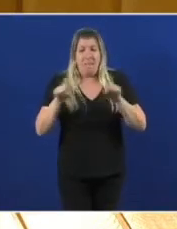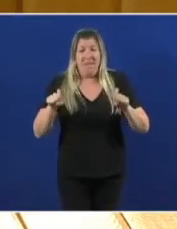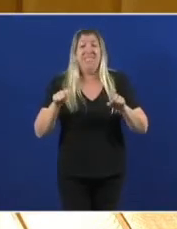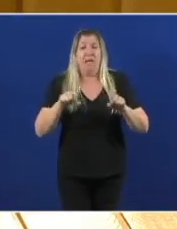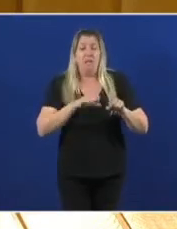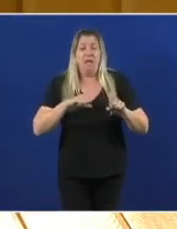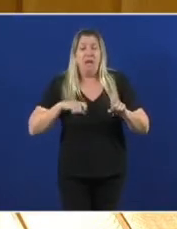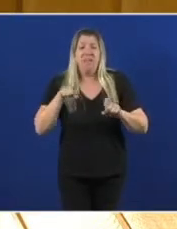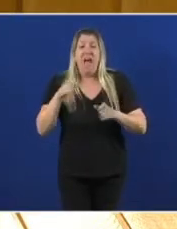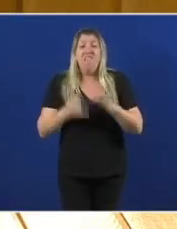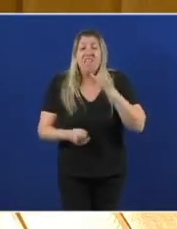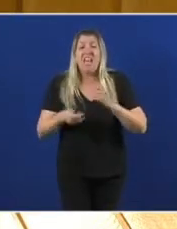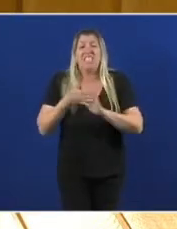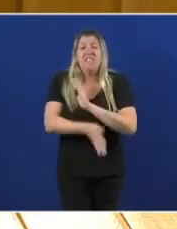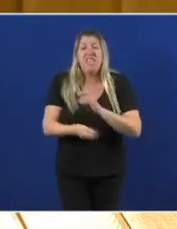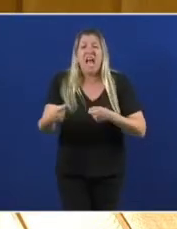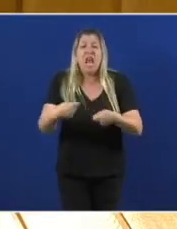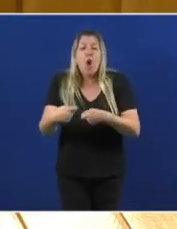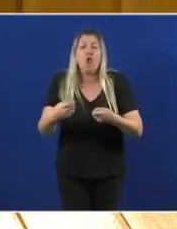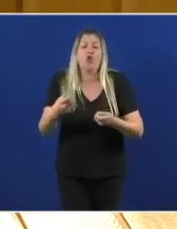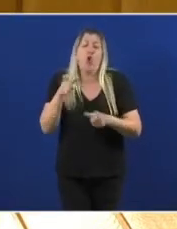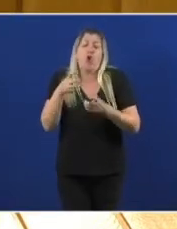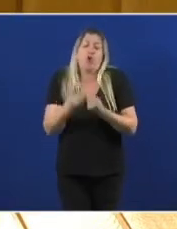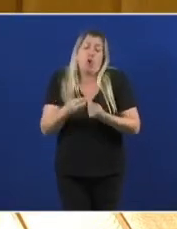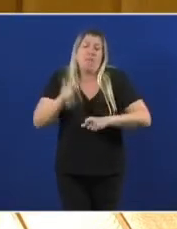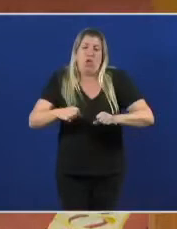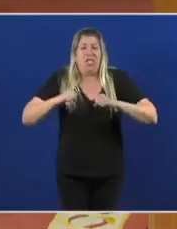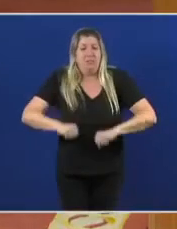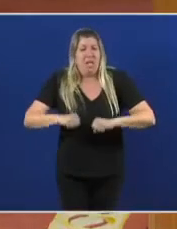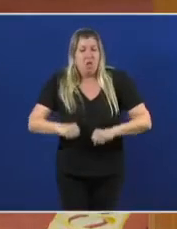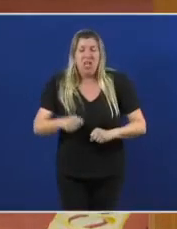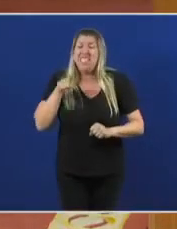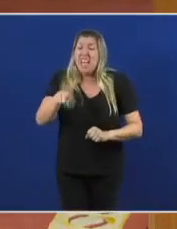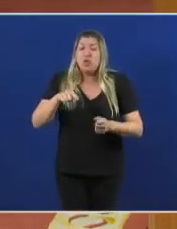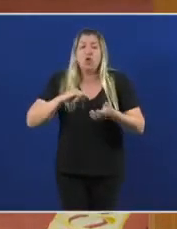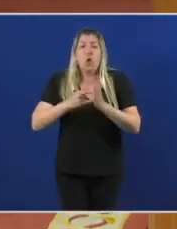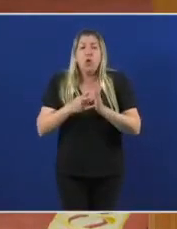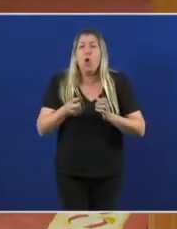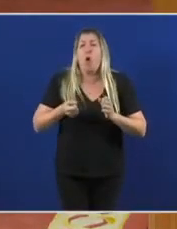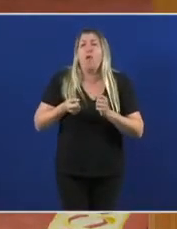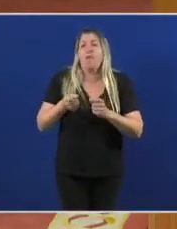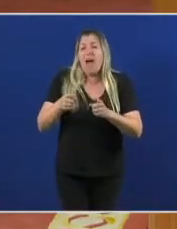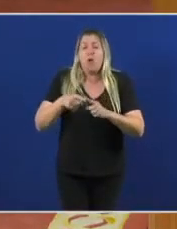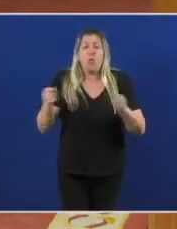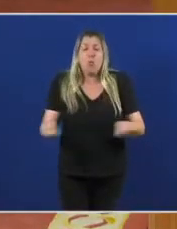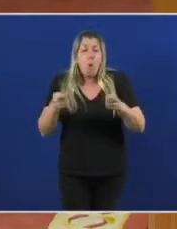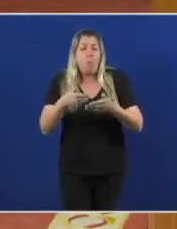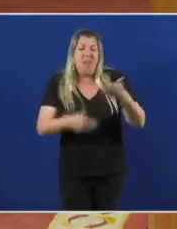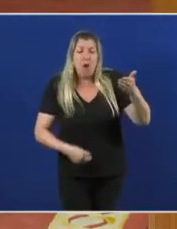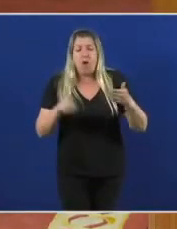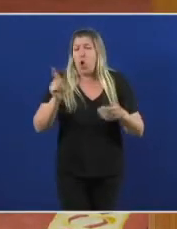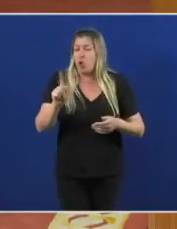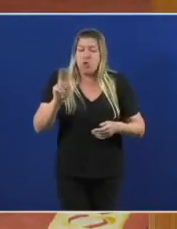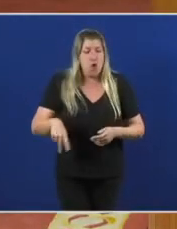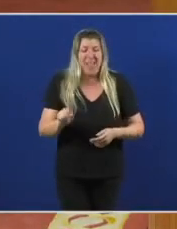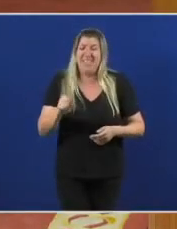e iso señor Feijón non se soluciona con notas de prensa. Solucionase apostando por un modelo de xestión pública empezando